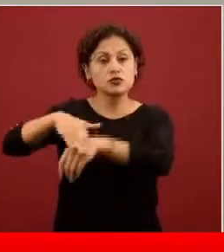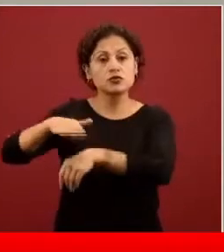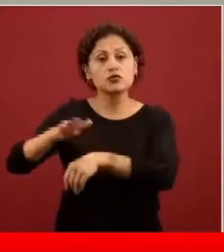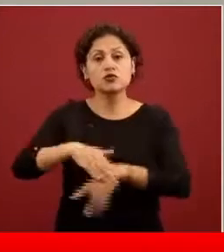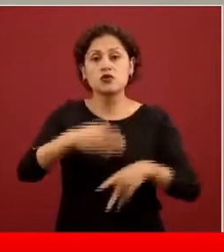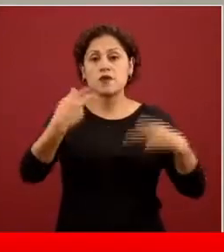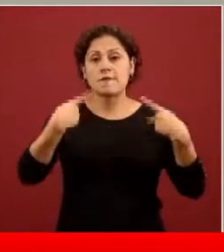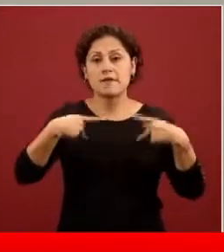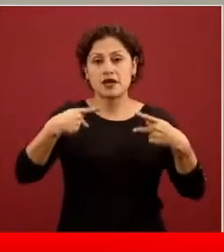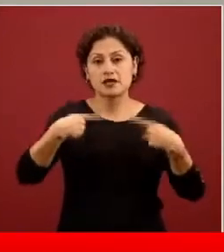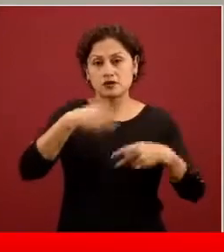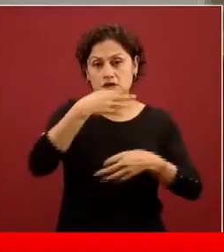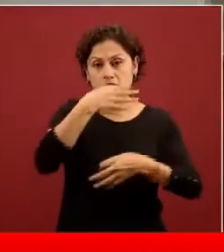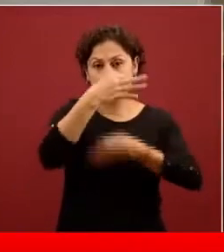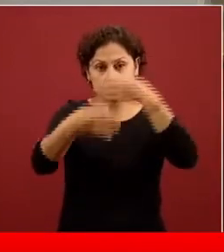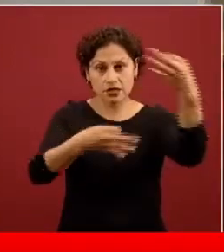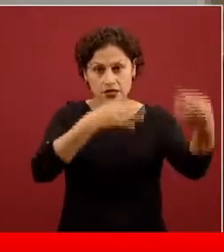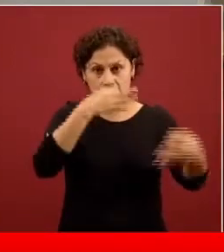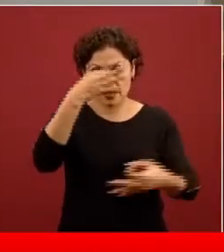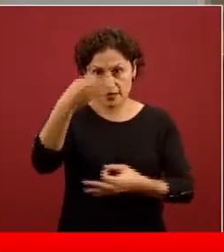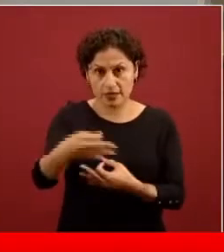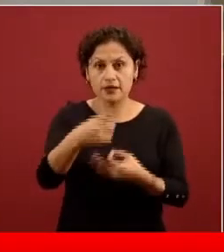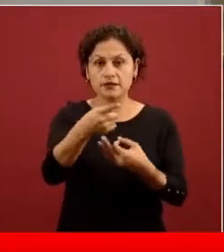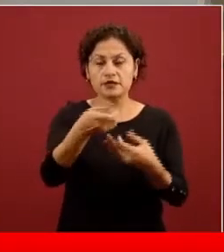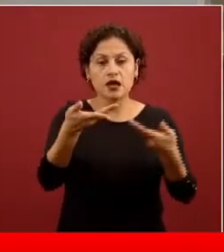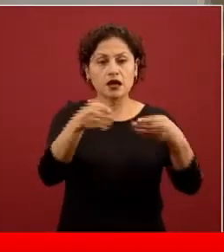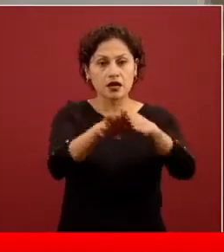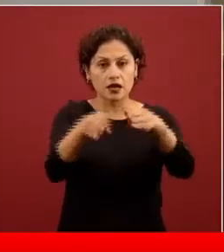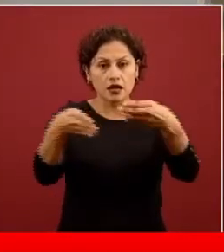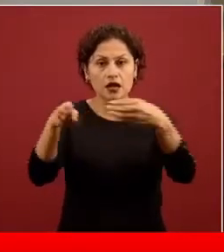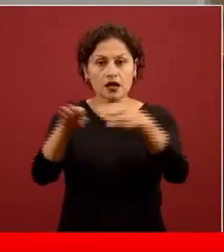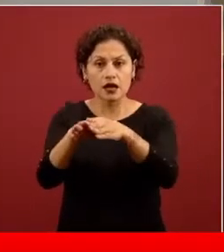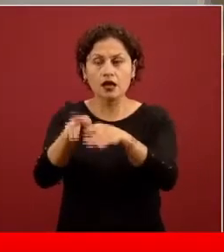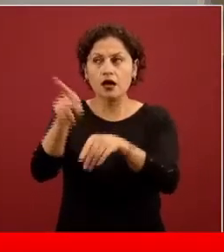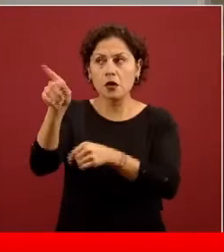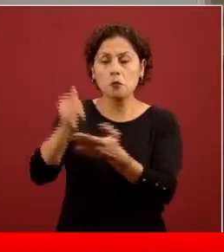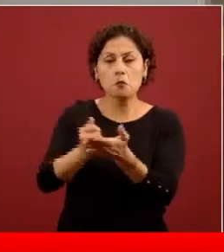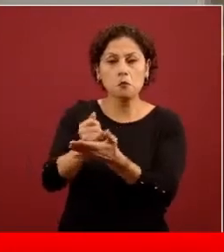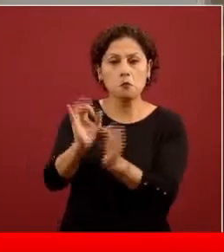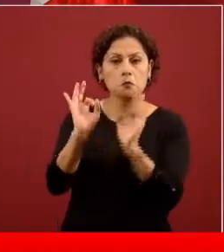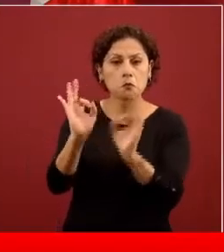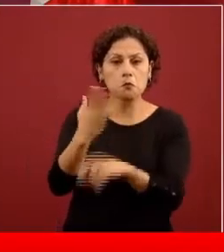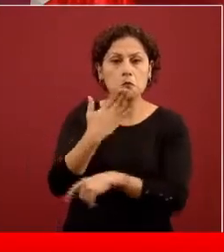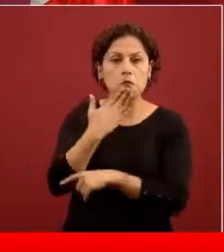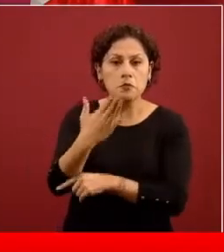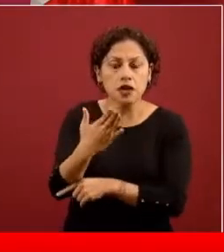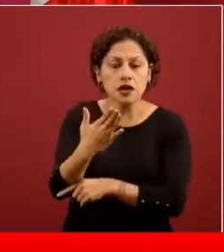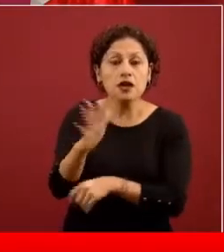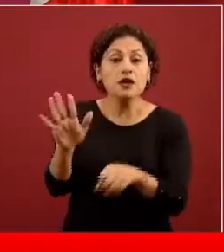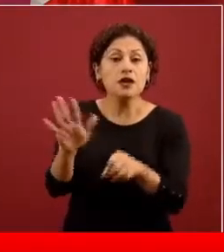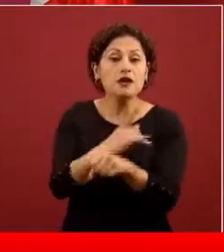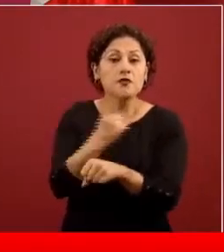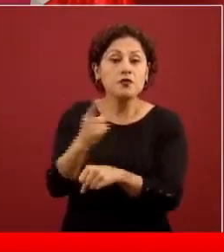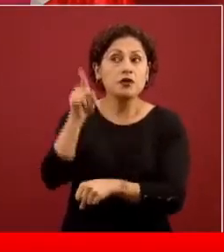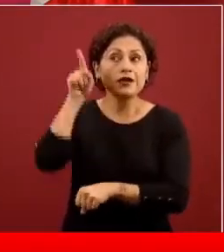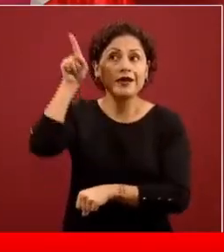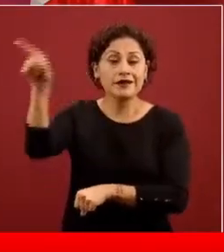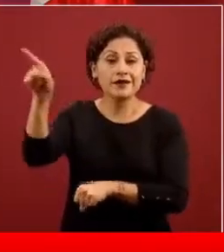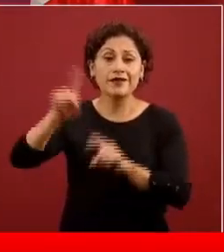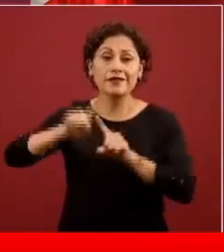realidad social y económica de México es muy distinta a la de Europa Occidental porque tenemos enormes desigualdades